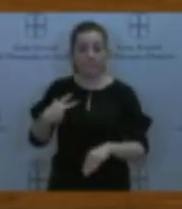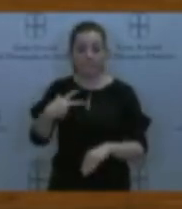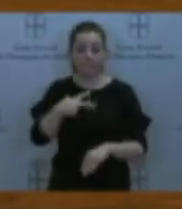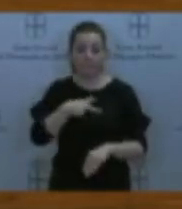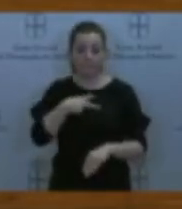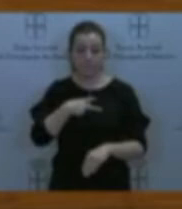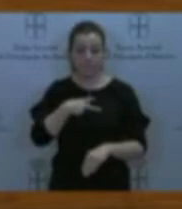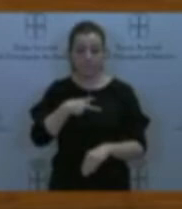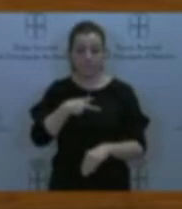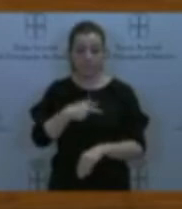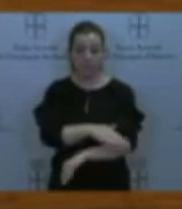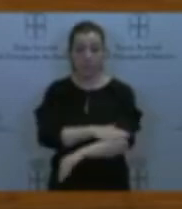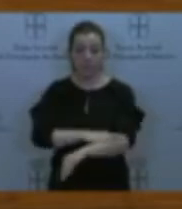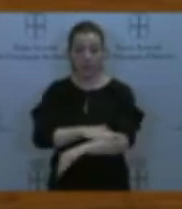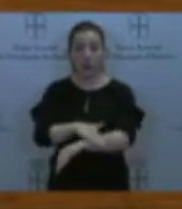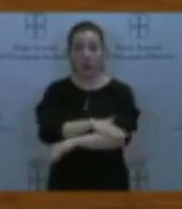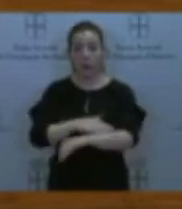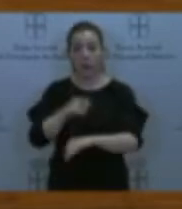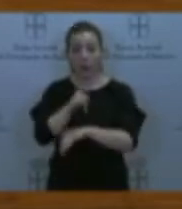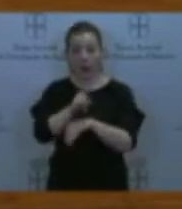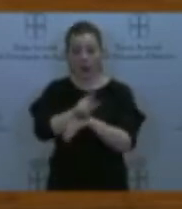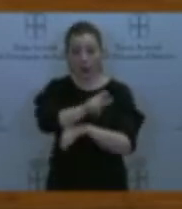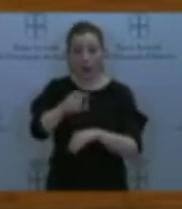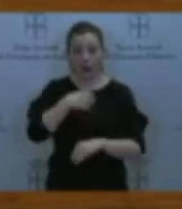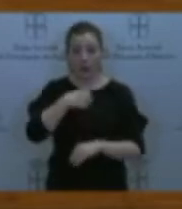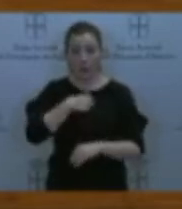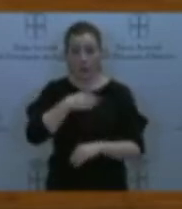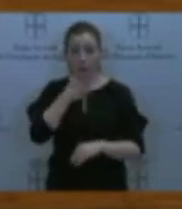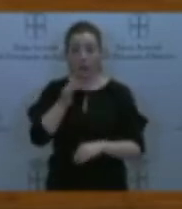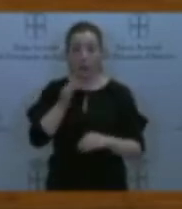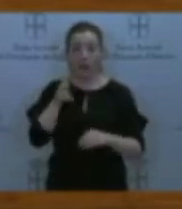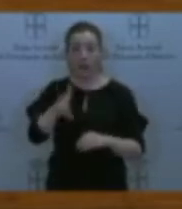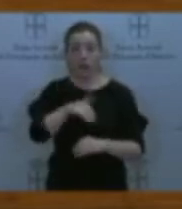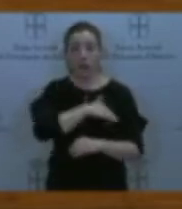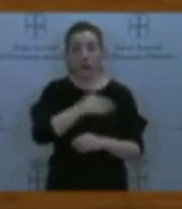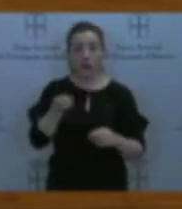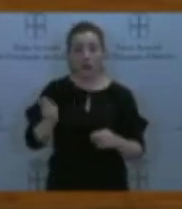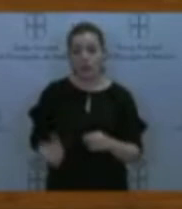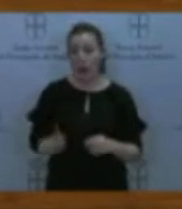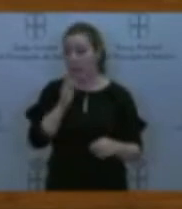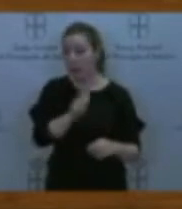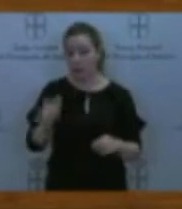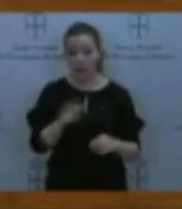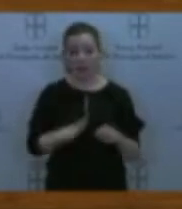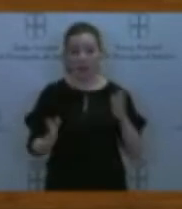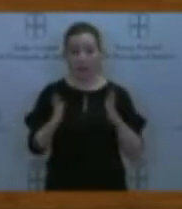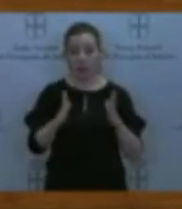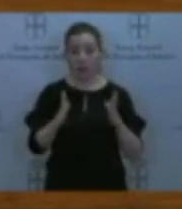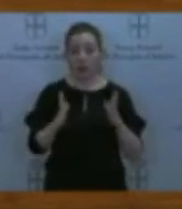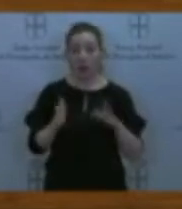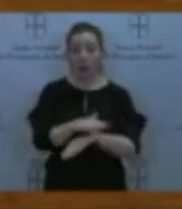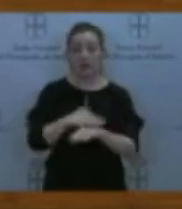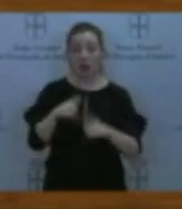puede ni debe pretender engañar a la gente poniendo en su haber que el derecho a la carrera profesional para el personal interino de la administración asturiana se vea